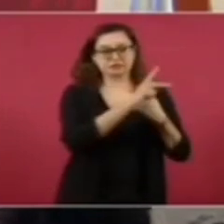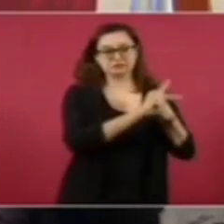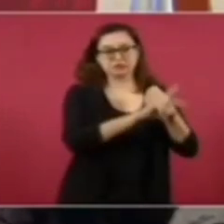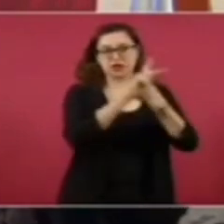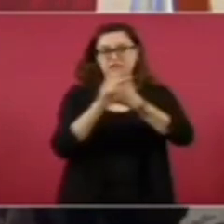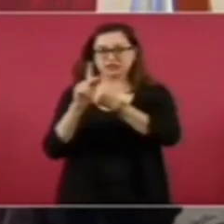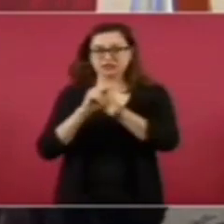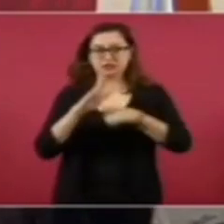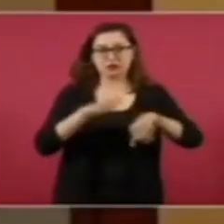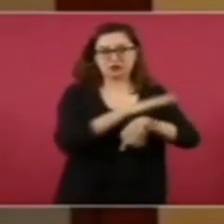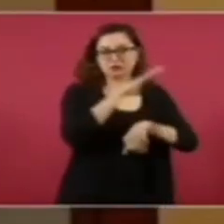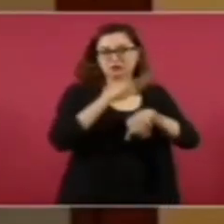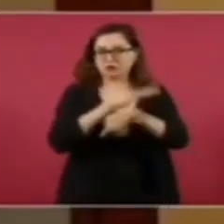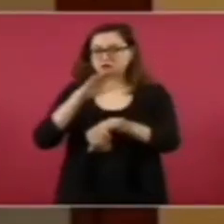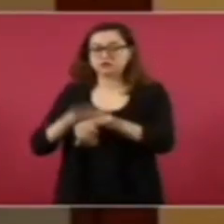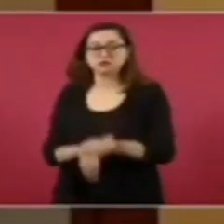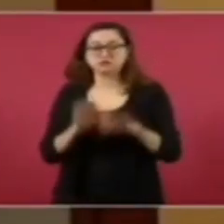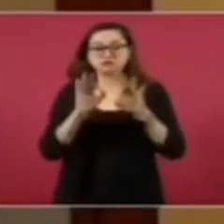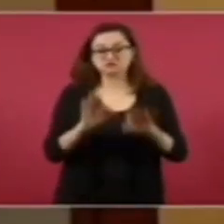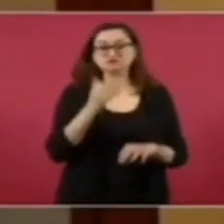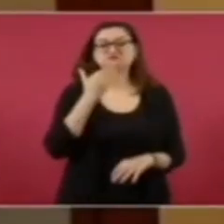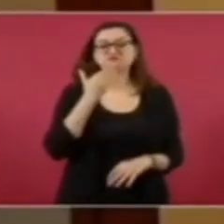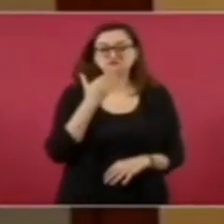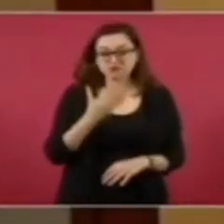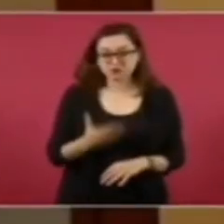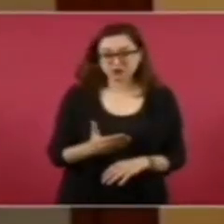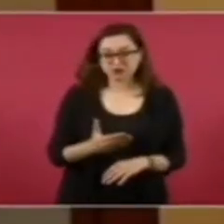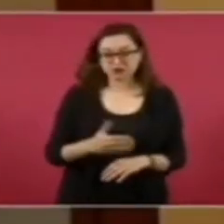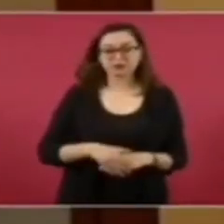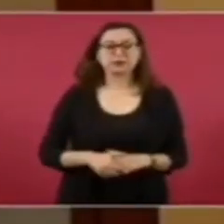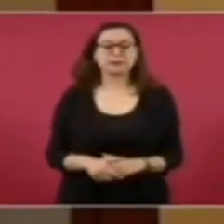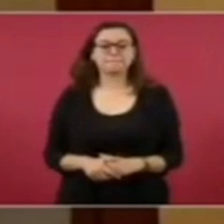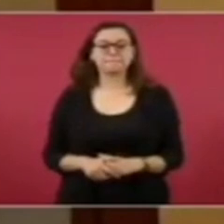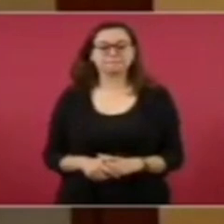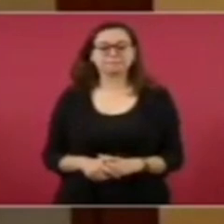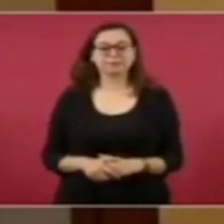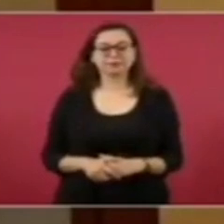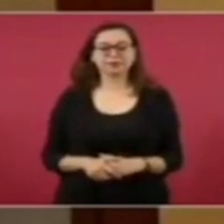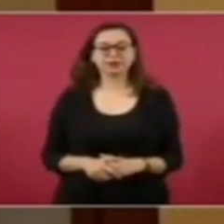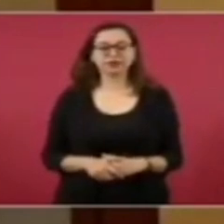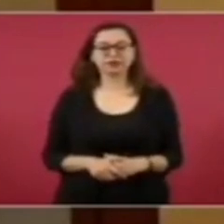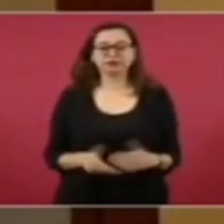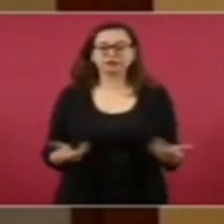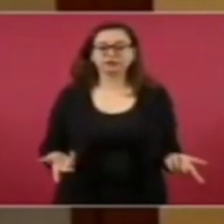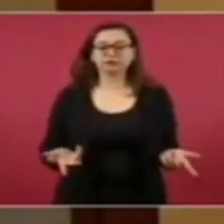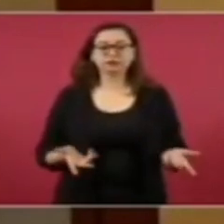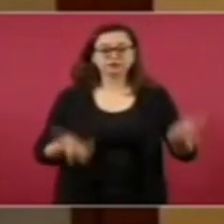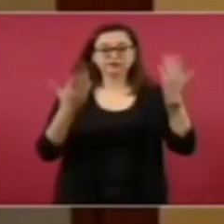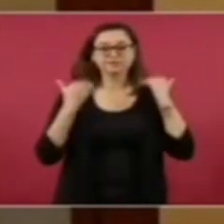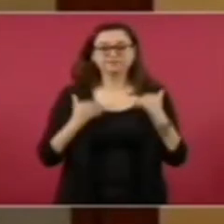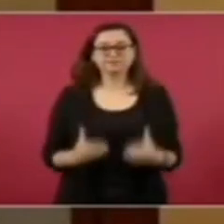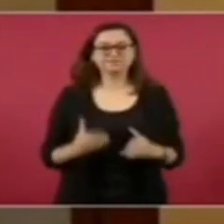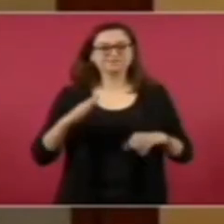Luego, con muy poco,